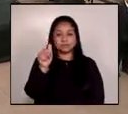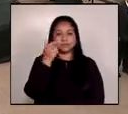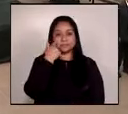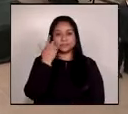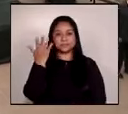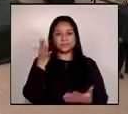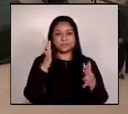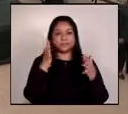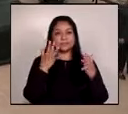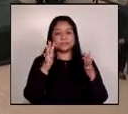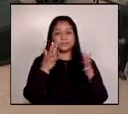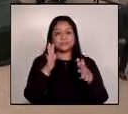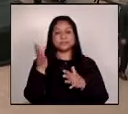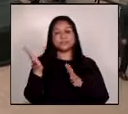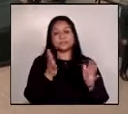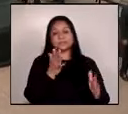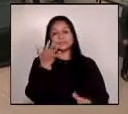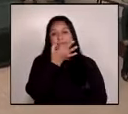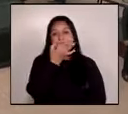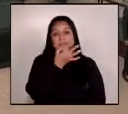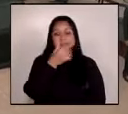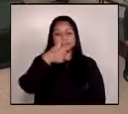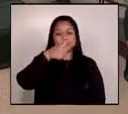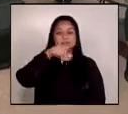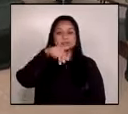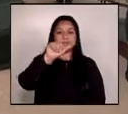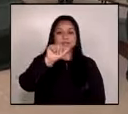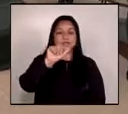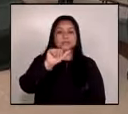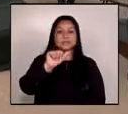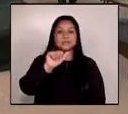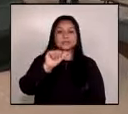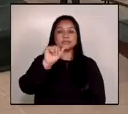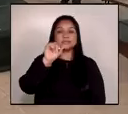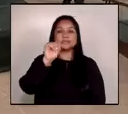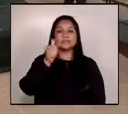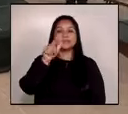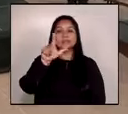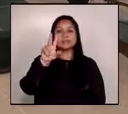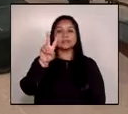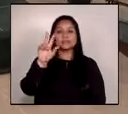Y la señora Ana Alicia Alvarado Batz.